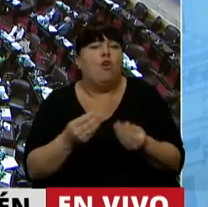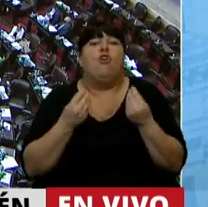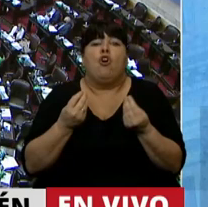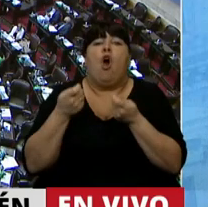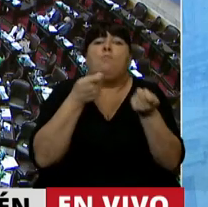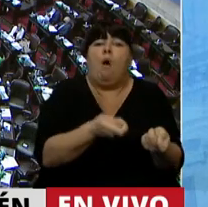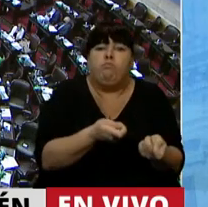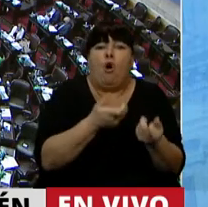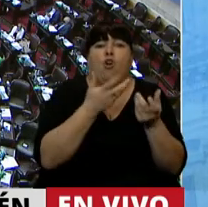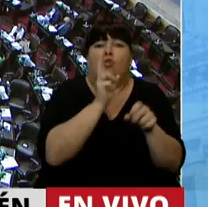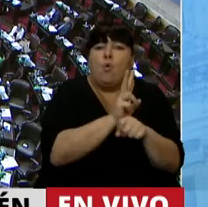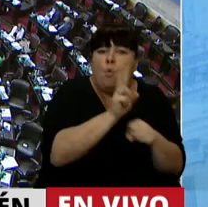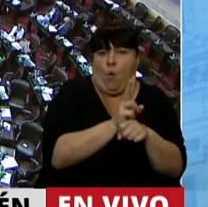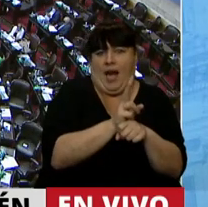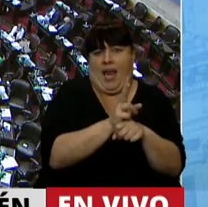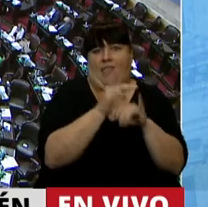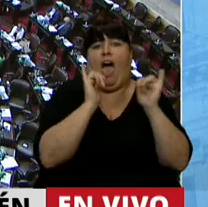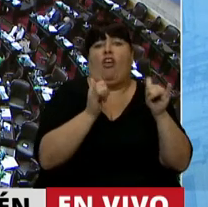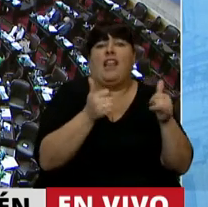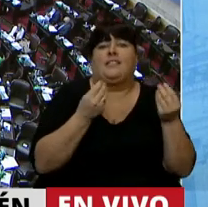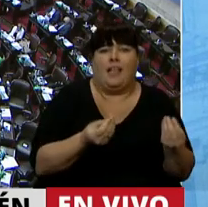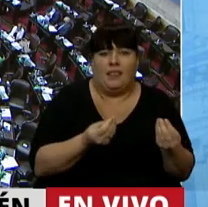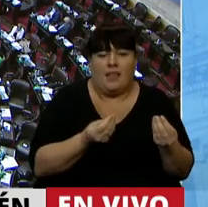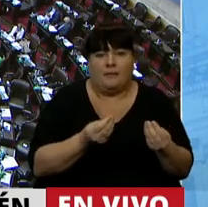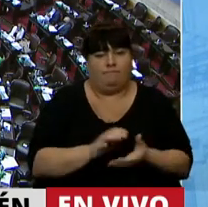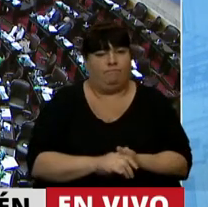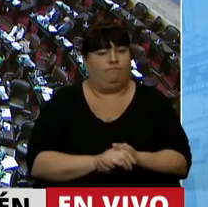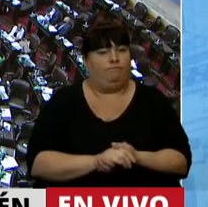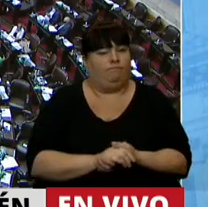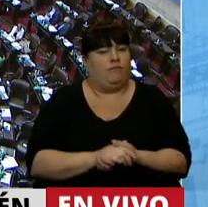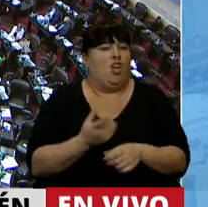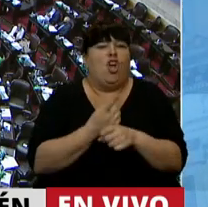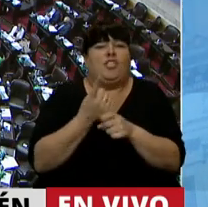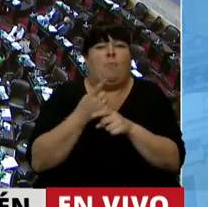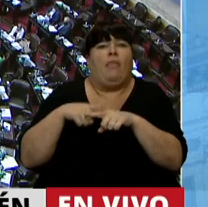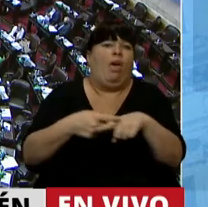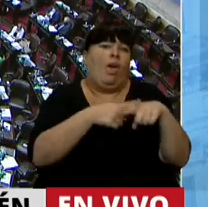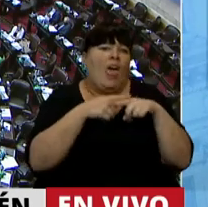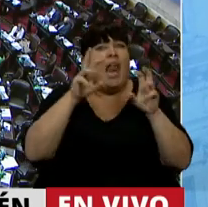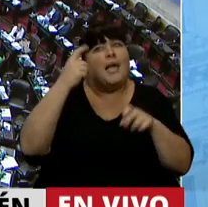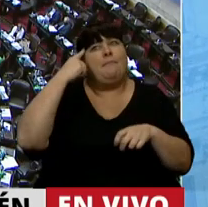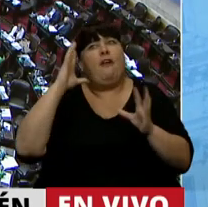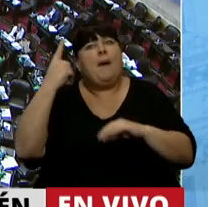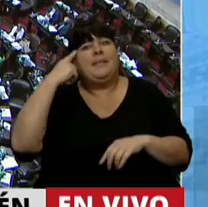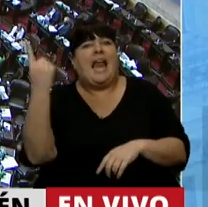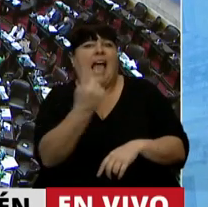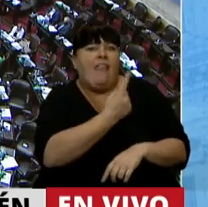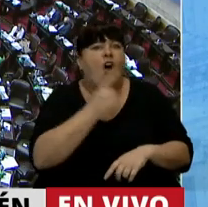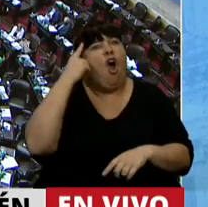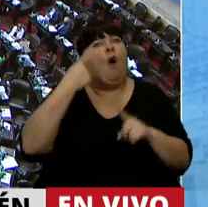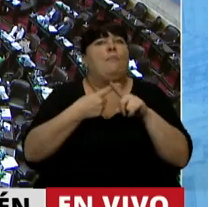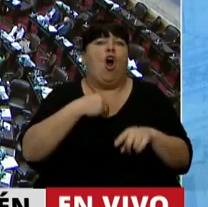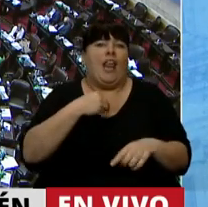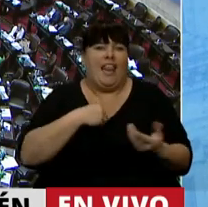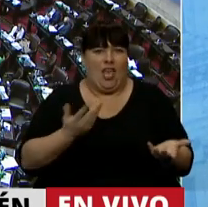acompañamos y protegemos a nuestros adolescentes? No podemos discutir en base a convicciones personales o creencias